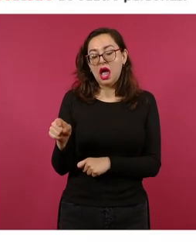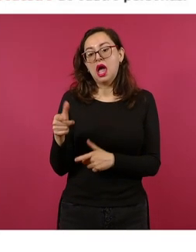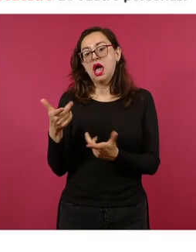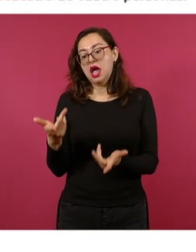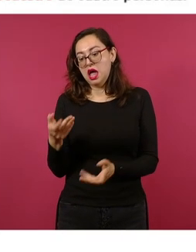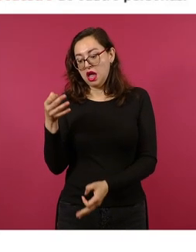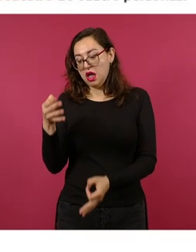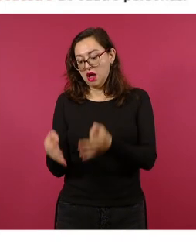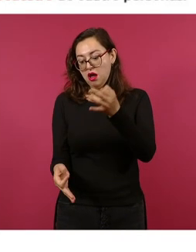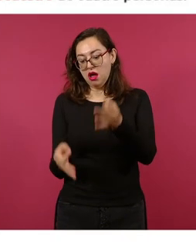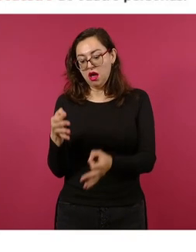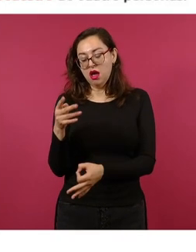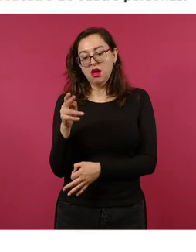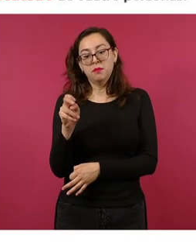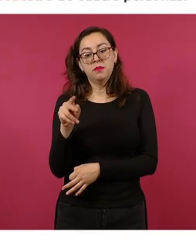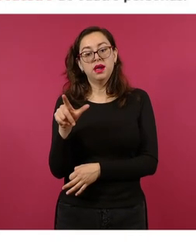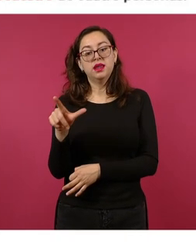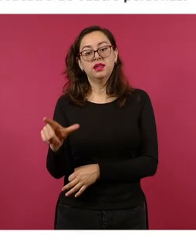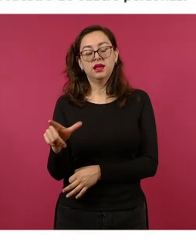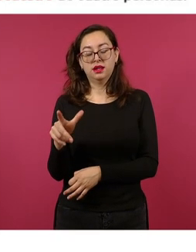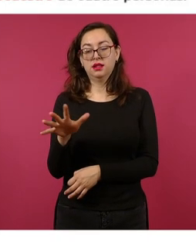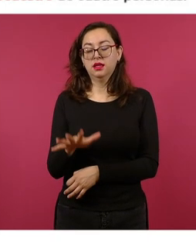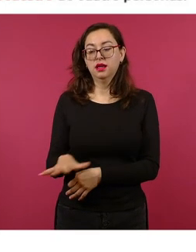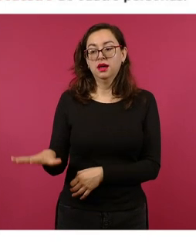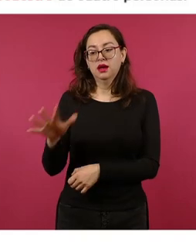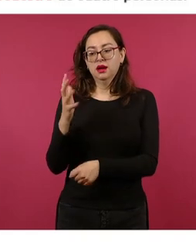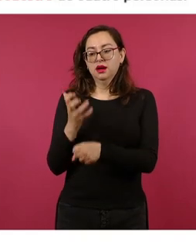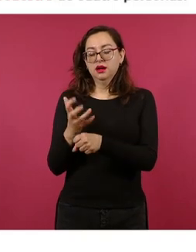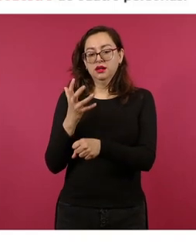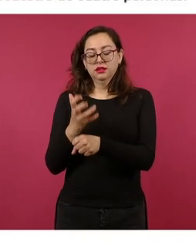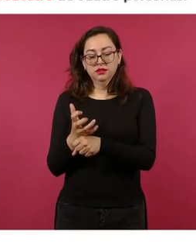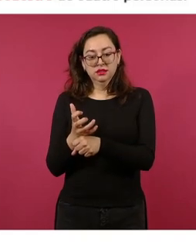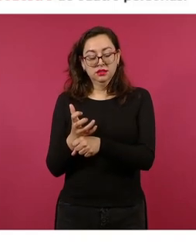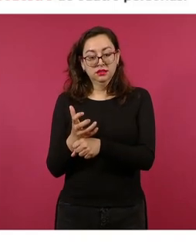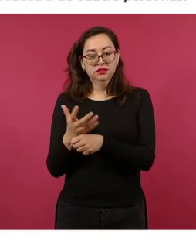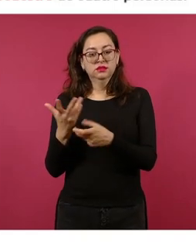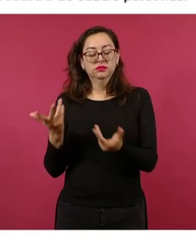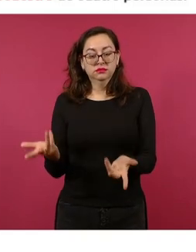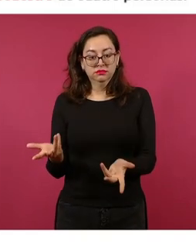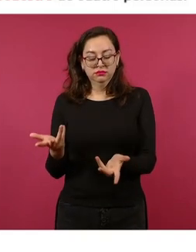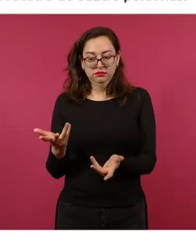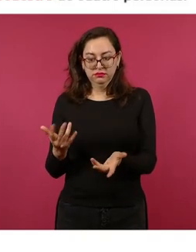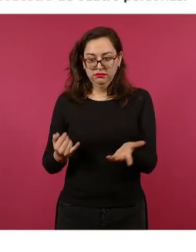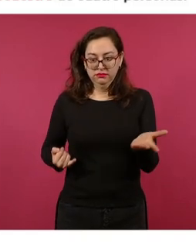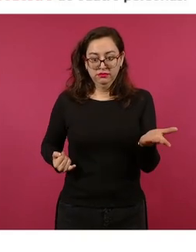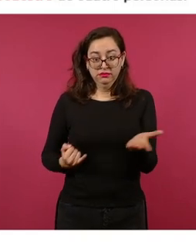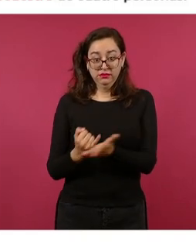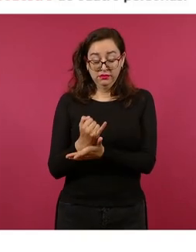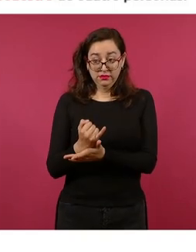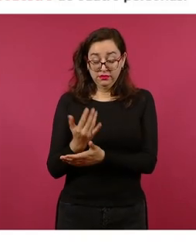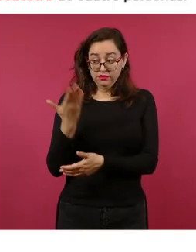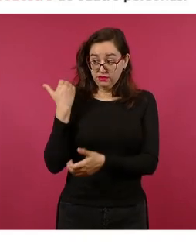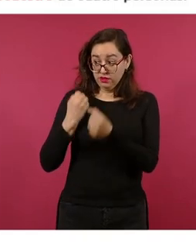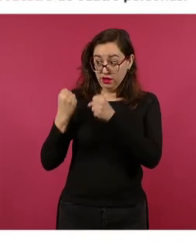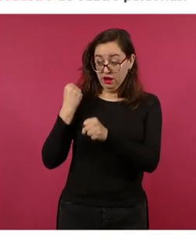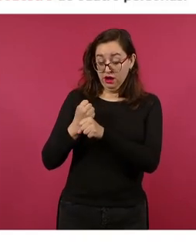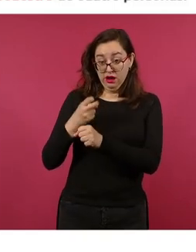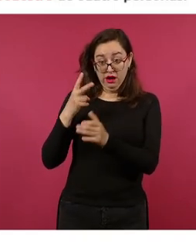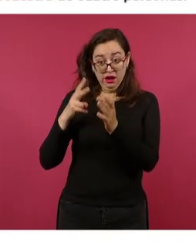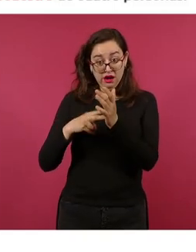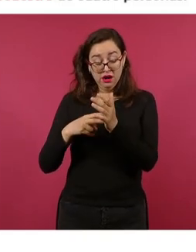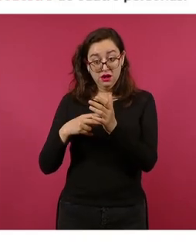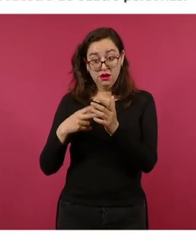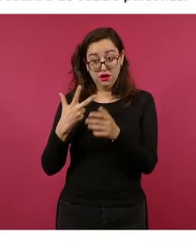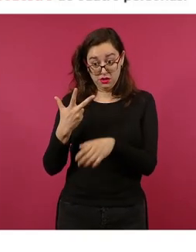procesos penales federales en la Ciudad de México deje insubsistente la resolución del 8 de febrero en la que